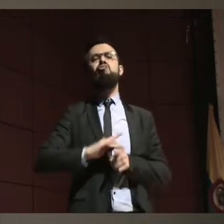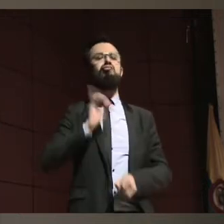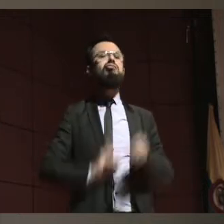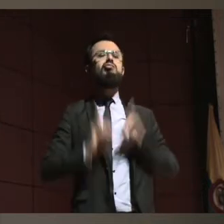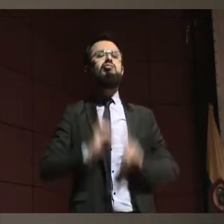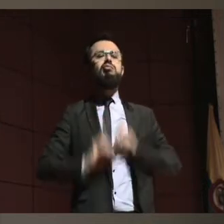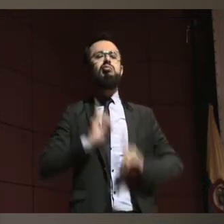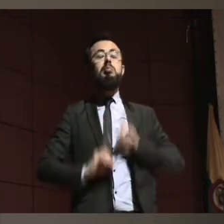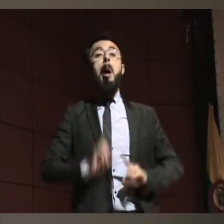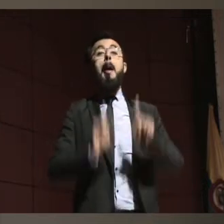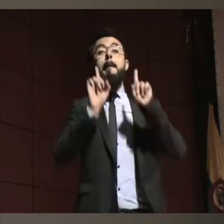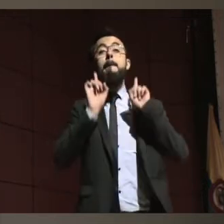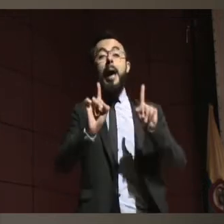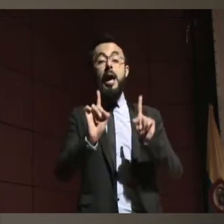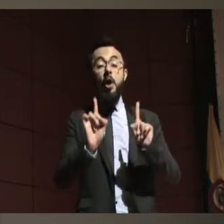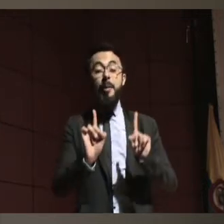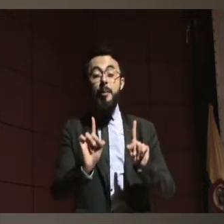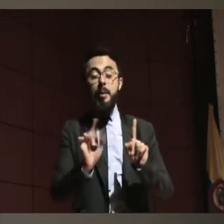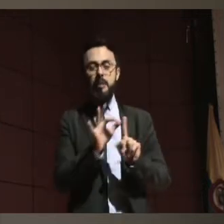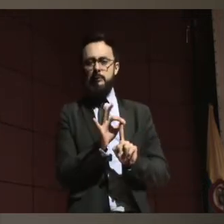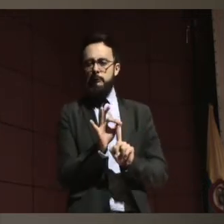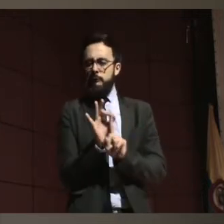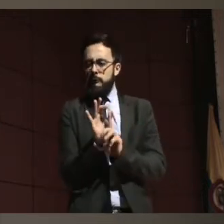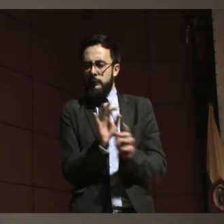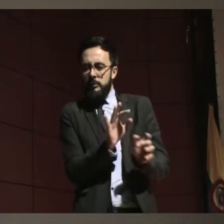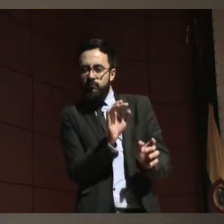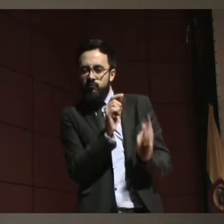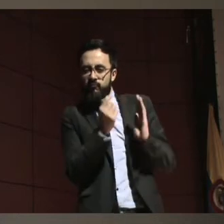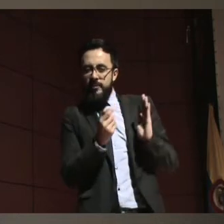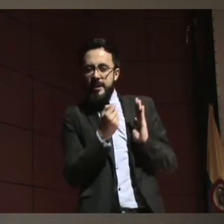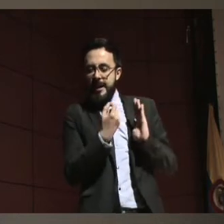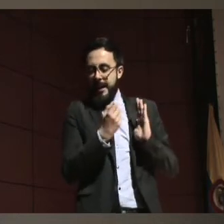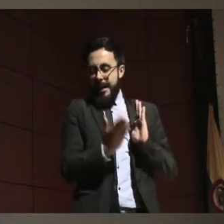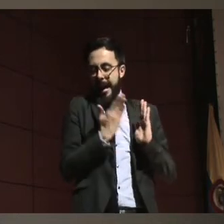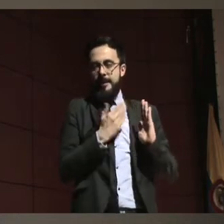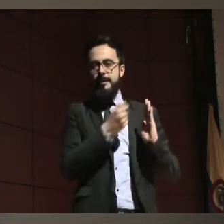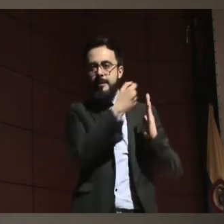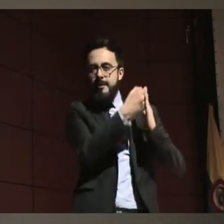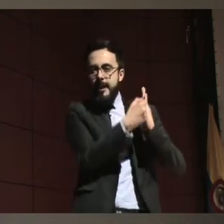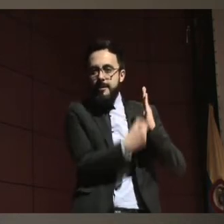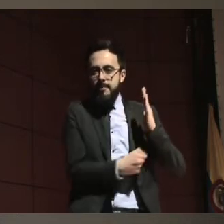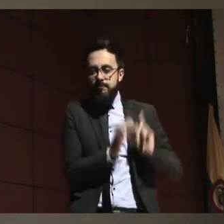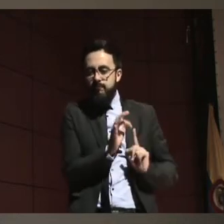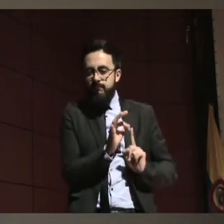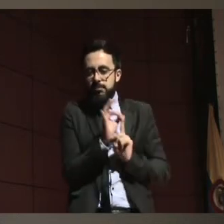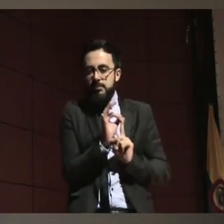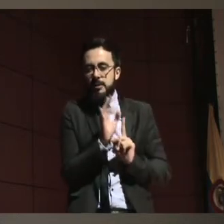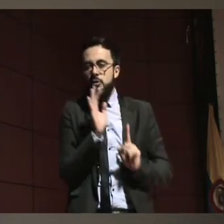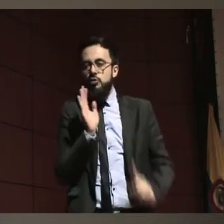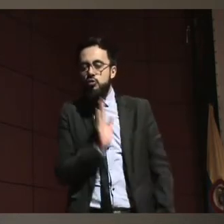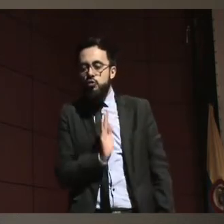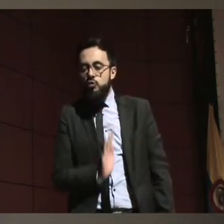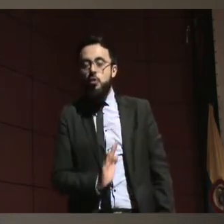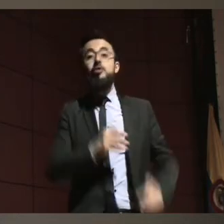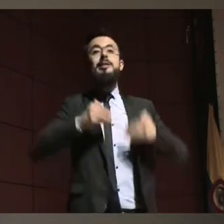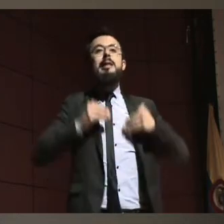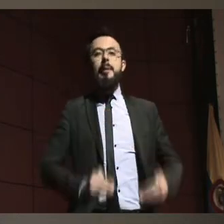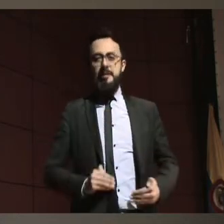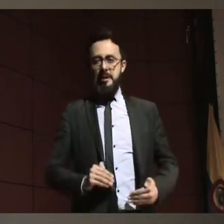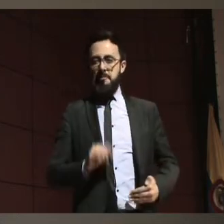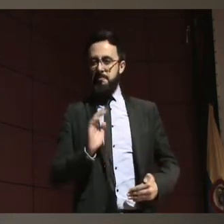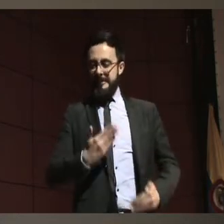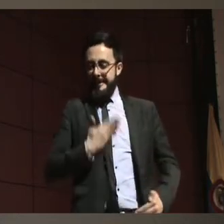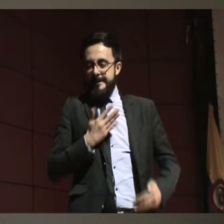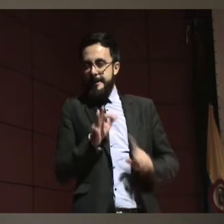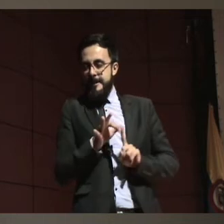sí hay unas características especiales en este tema que es importante mencionar. Una de ellas es